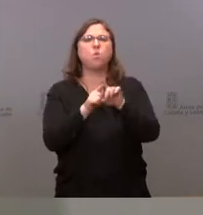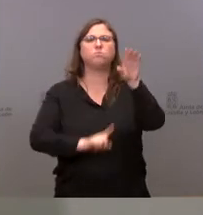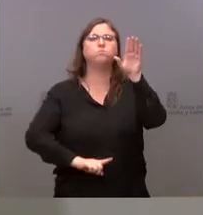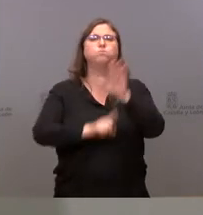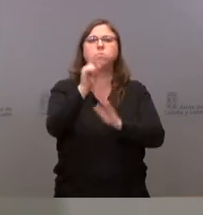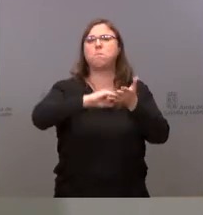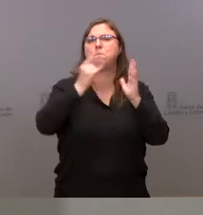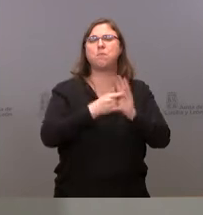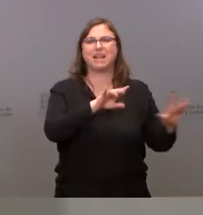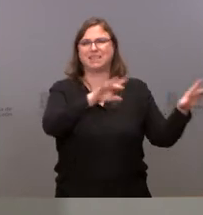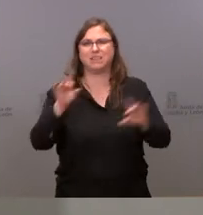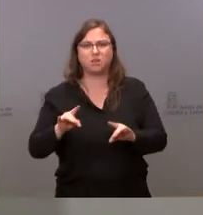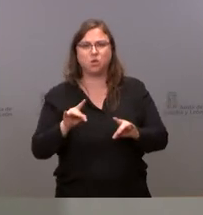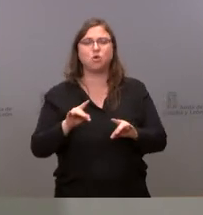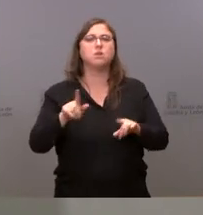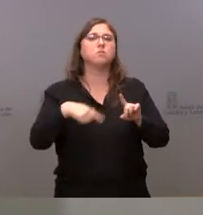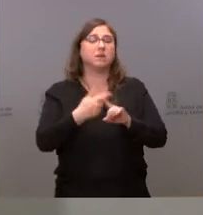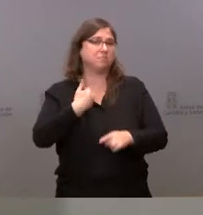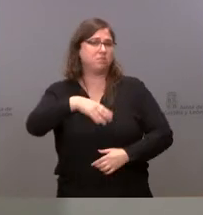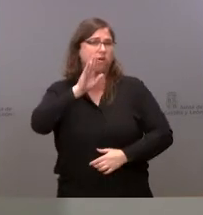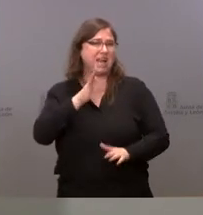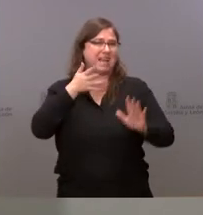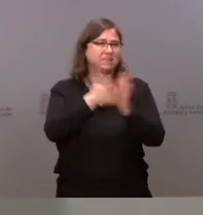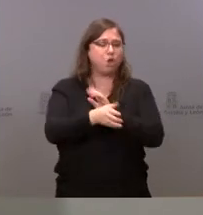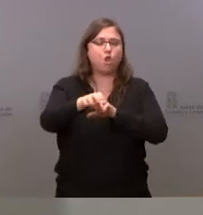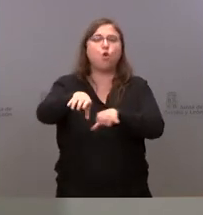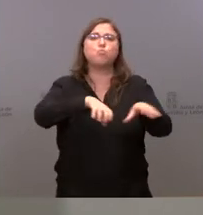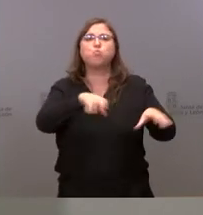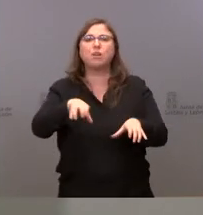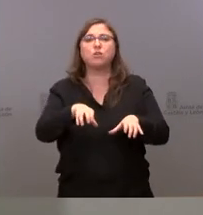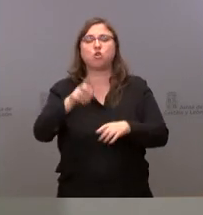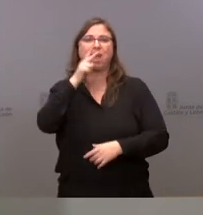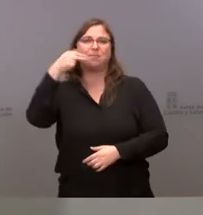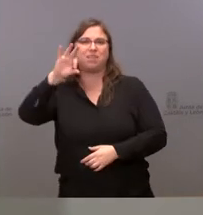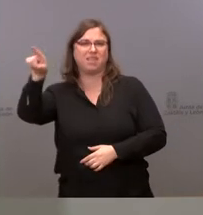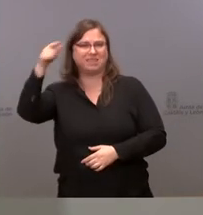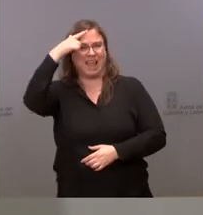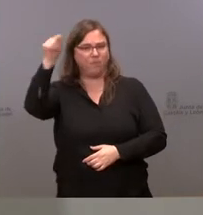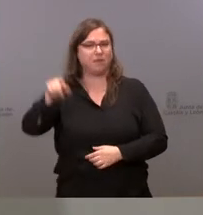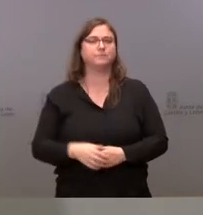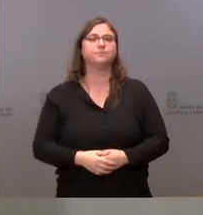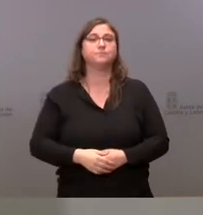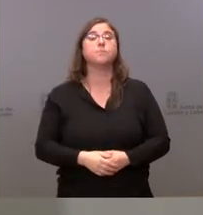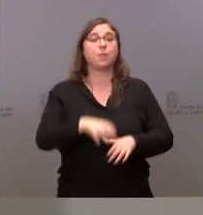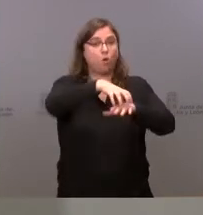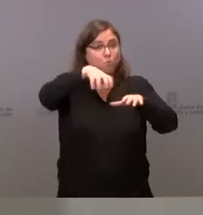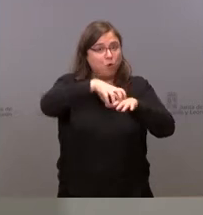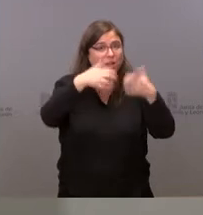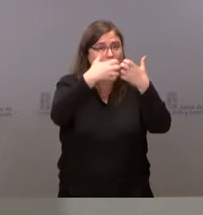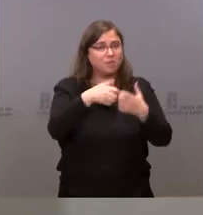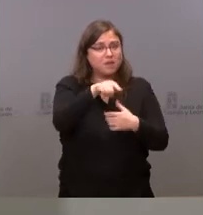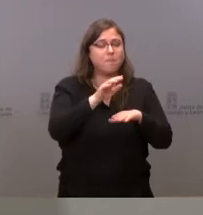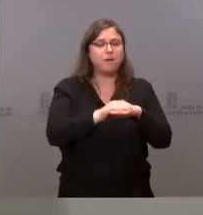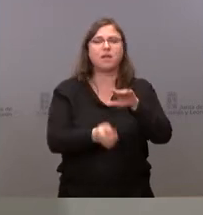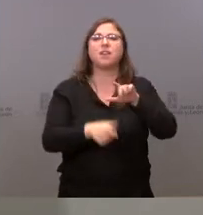ese Plan Territorial, al margen de lo que les señaló ya en el polígono de las Herbencias. Uno de ellos para ese